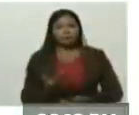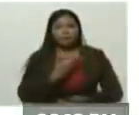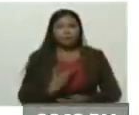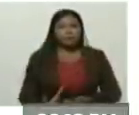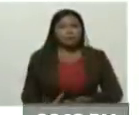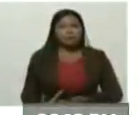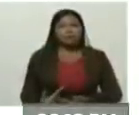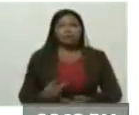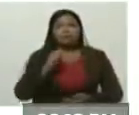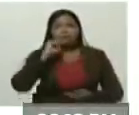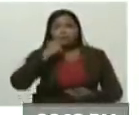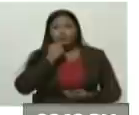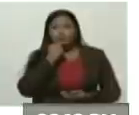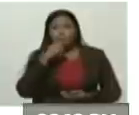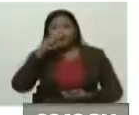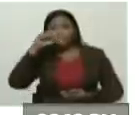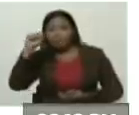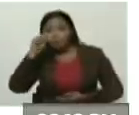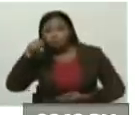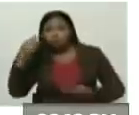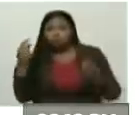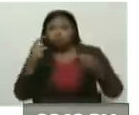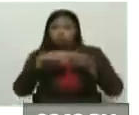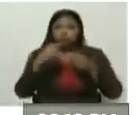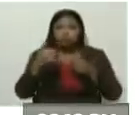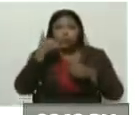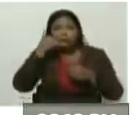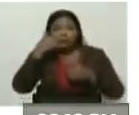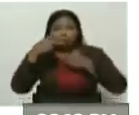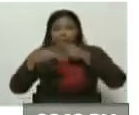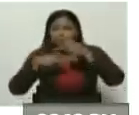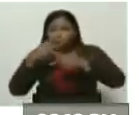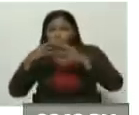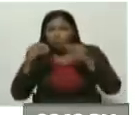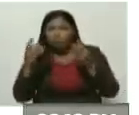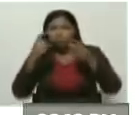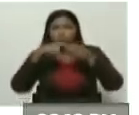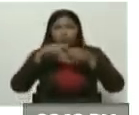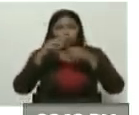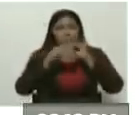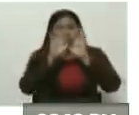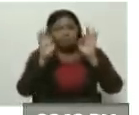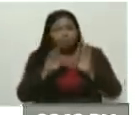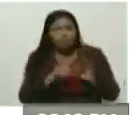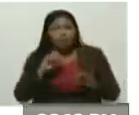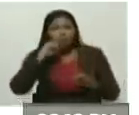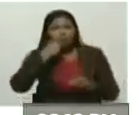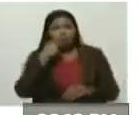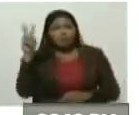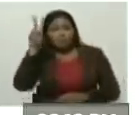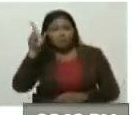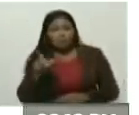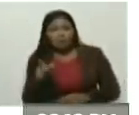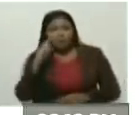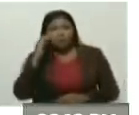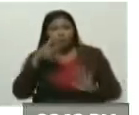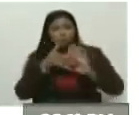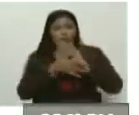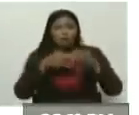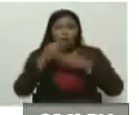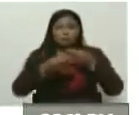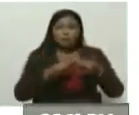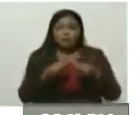Vladimir Putin y el presidente Nicolás Maduro examinaron por teléfono el desarrollo de la Asociación Estratégica Ruso-Venezolana, así como la